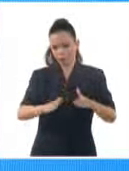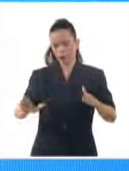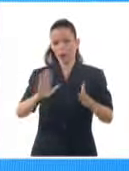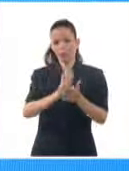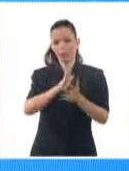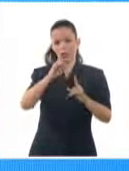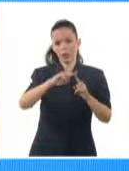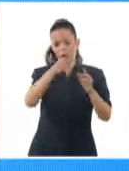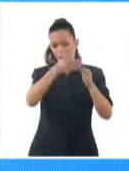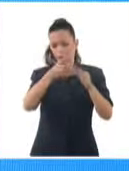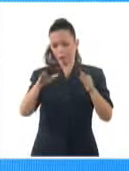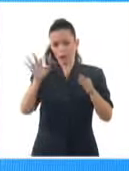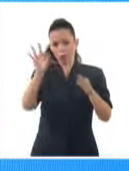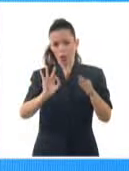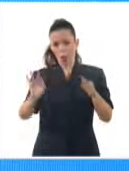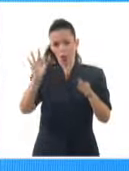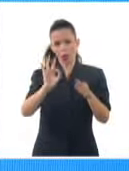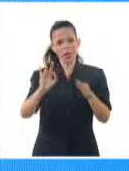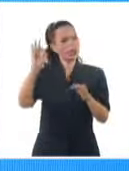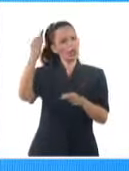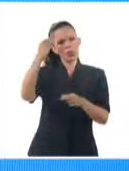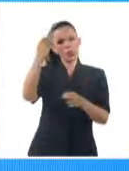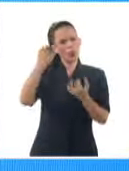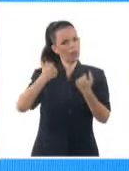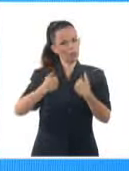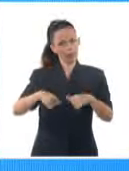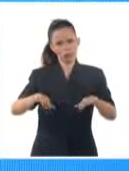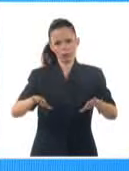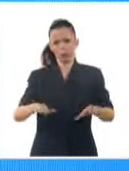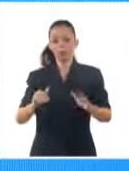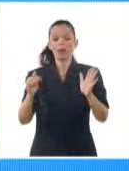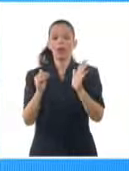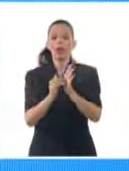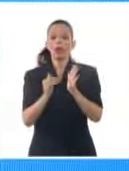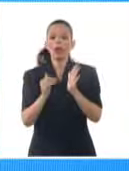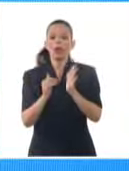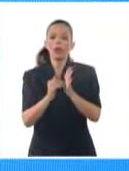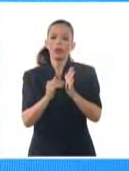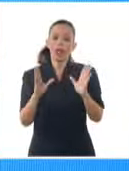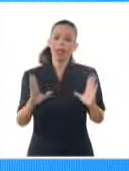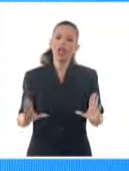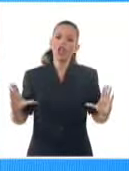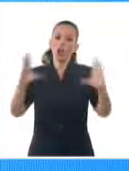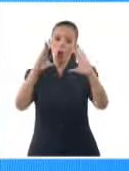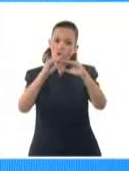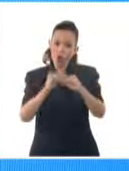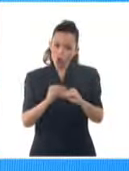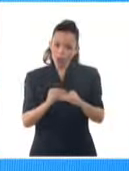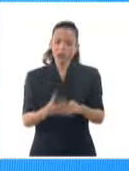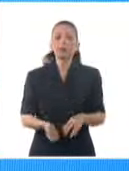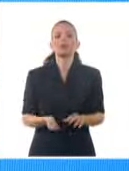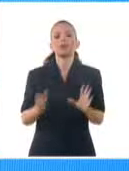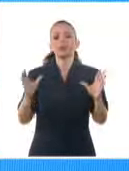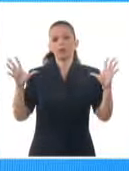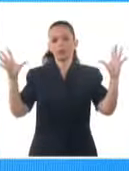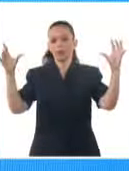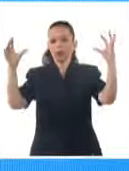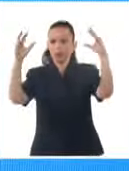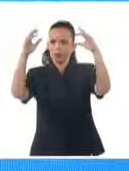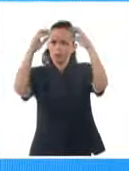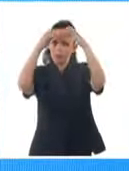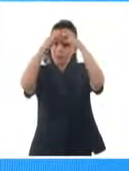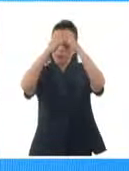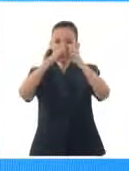nubes y escasas precipitaciones. Asimismo, por la noche continuará el incremento de la nubosidad con chubascos y lluvias, sobre todo en